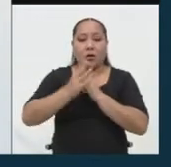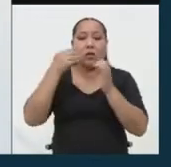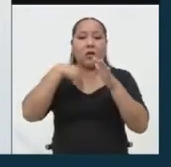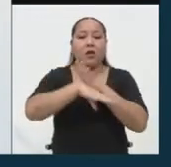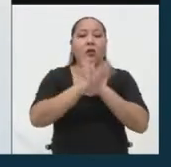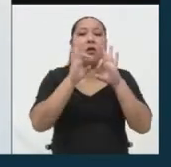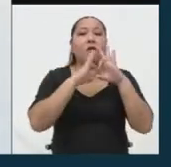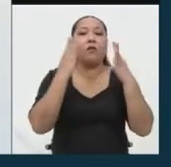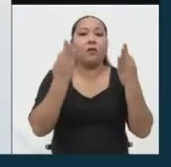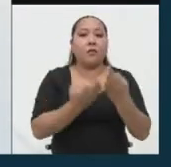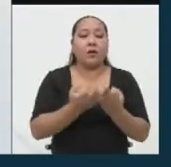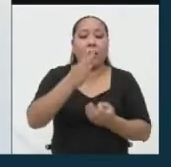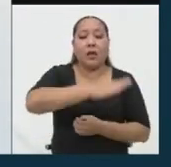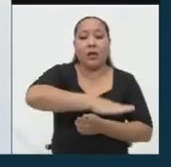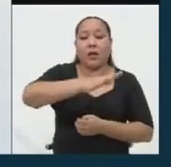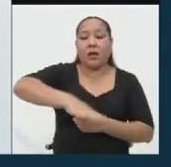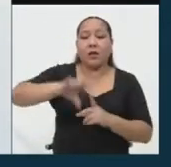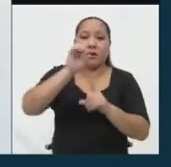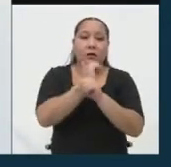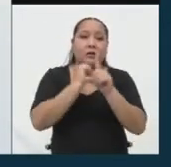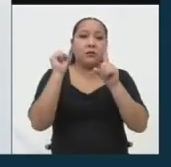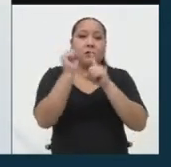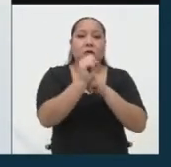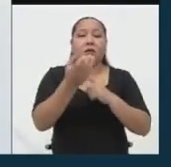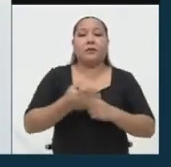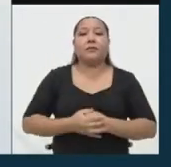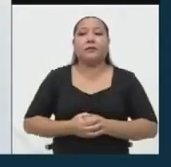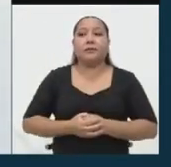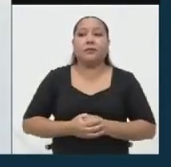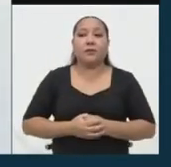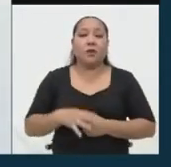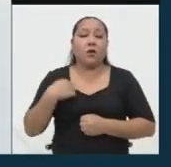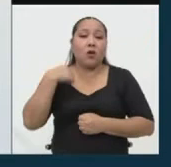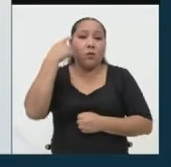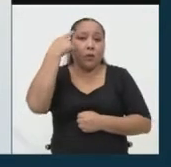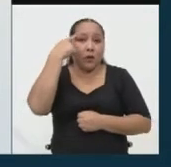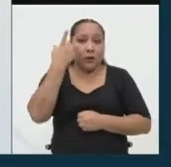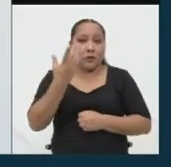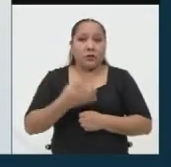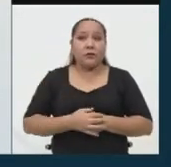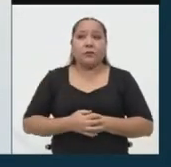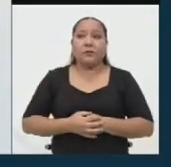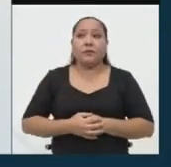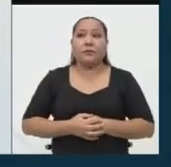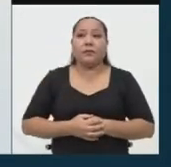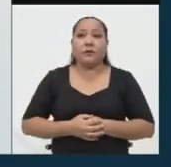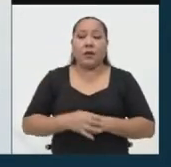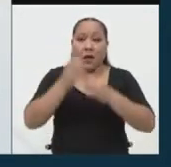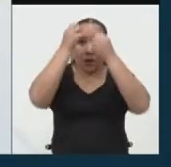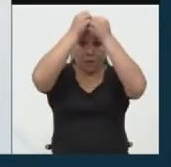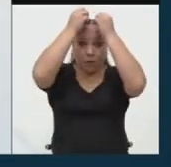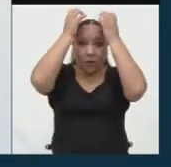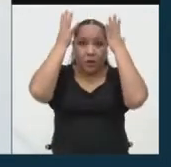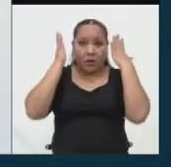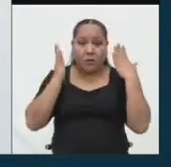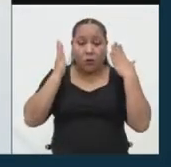familia, en los niños, en la sociedad. Pienso que el matrimonio,